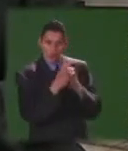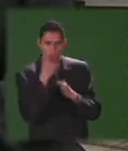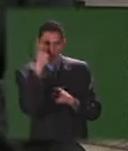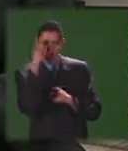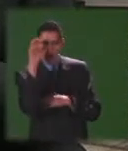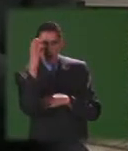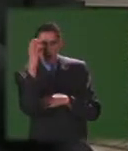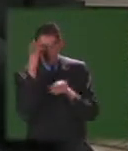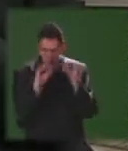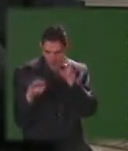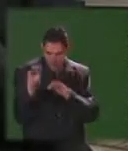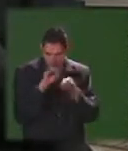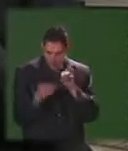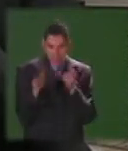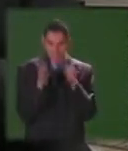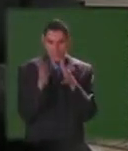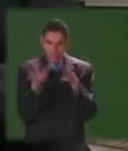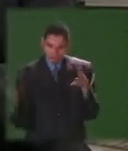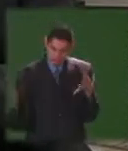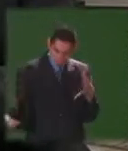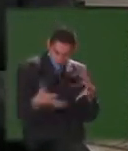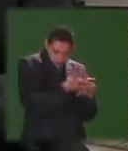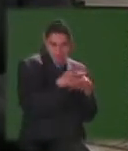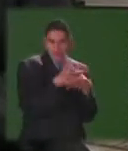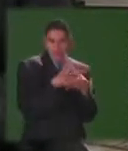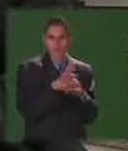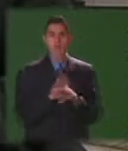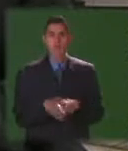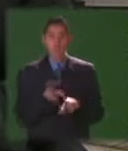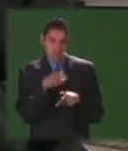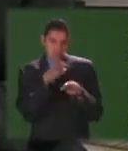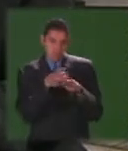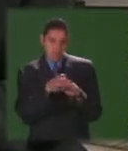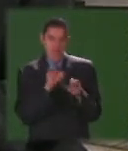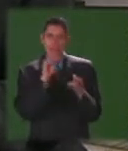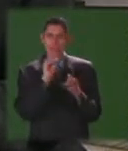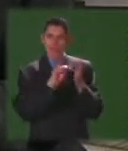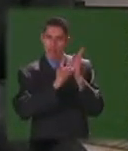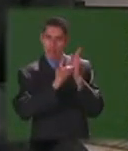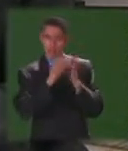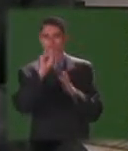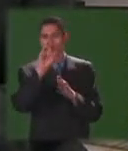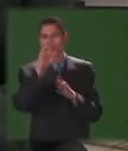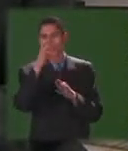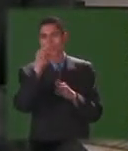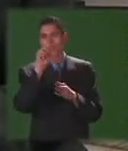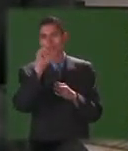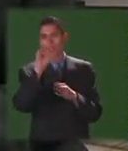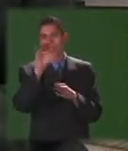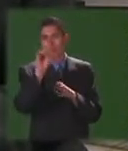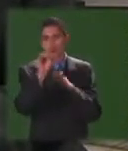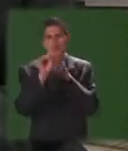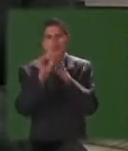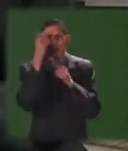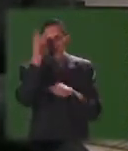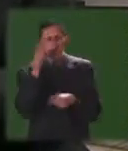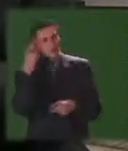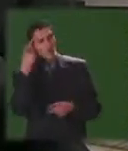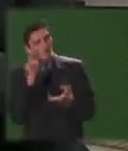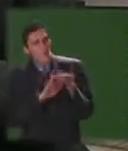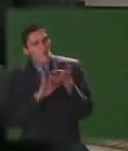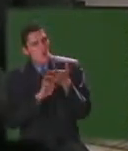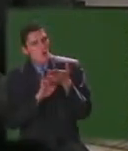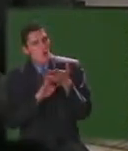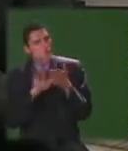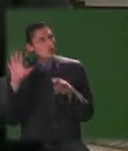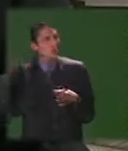la reforma educativa como un todo por eso se llama decreto orgánico porque va a pensar digamos en las tentativas de conformar